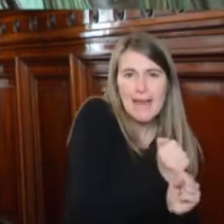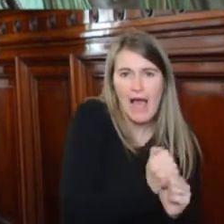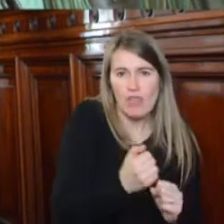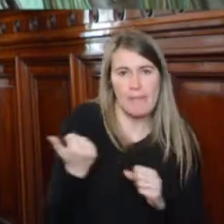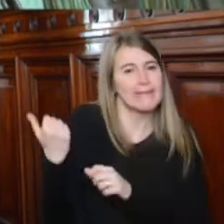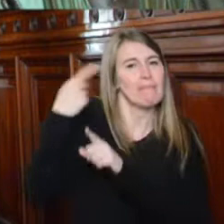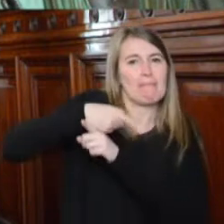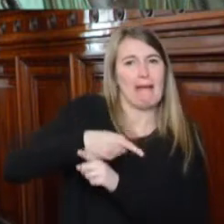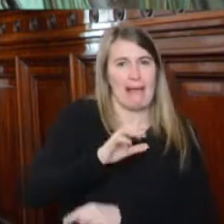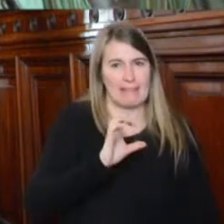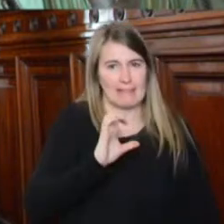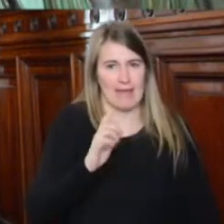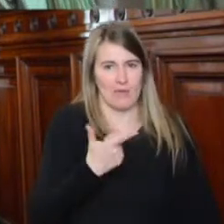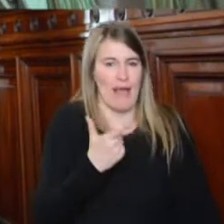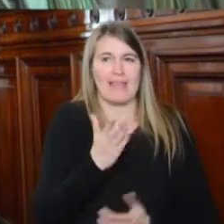razón de ser del derecho social.